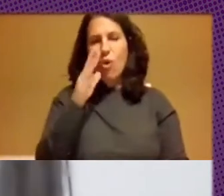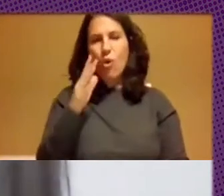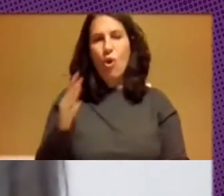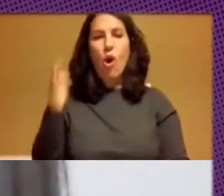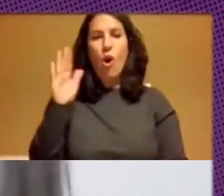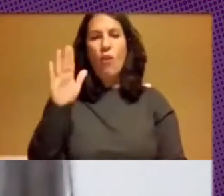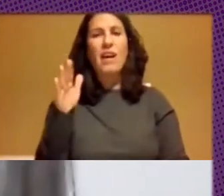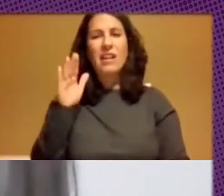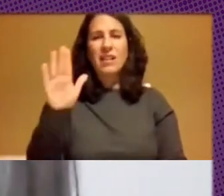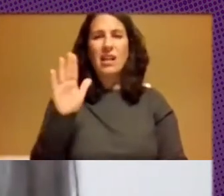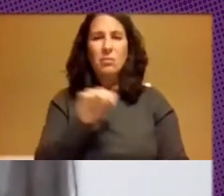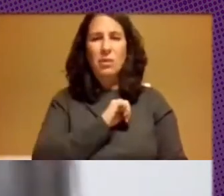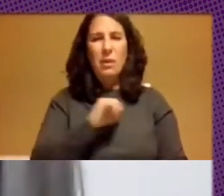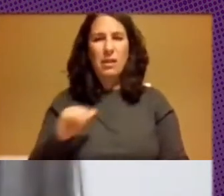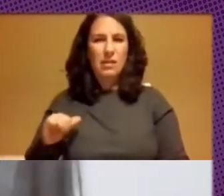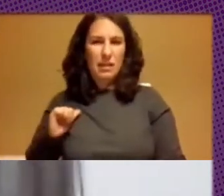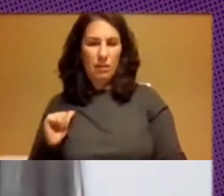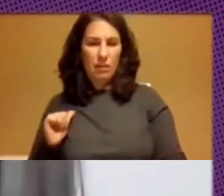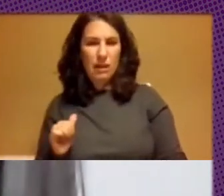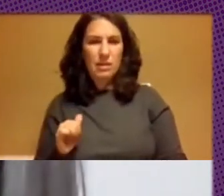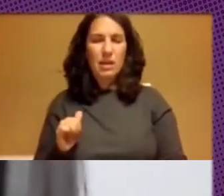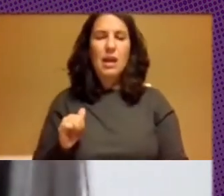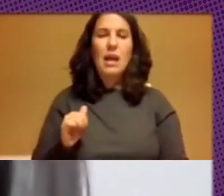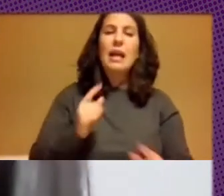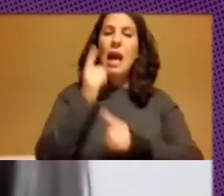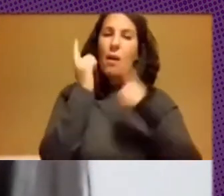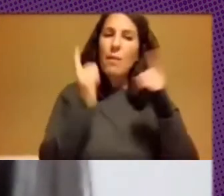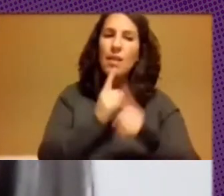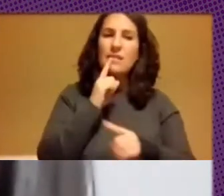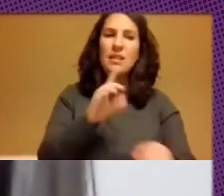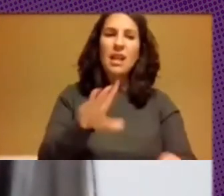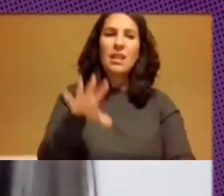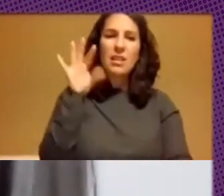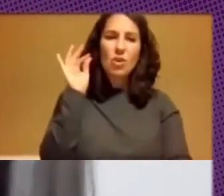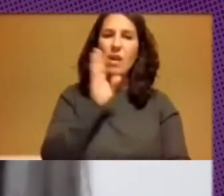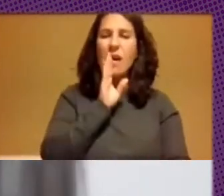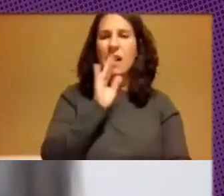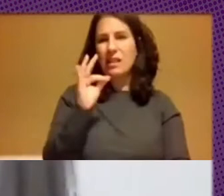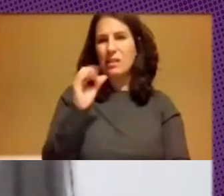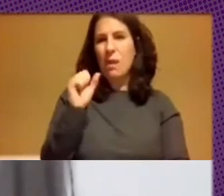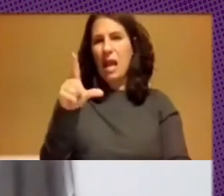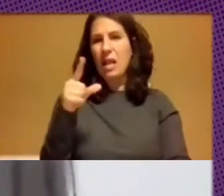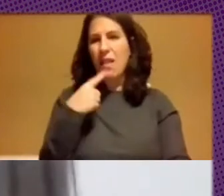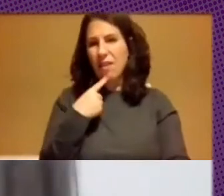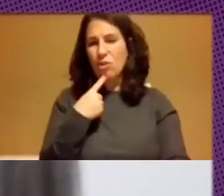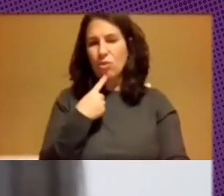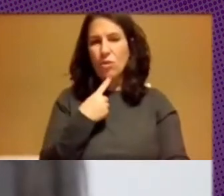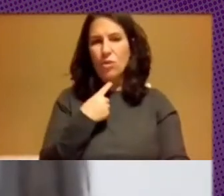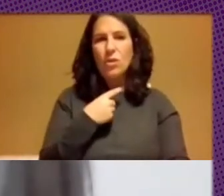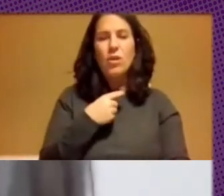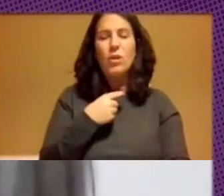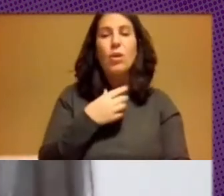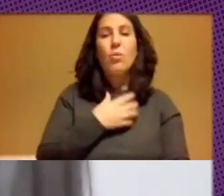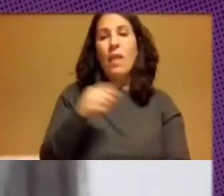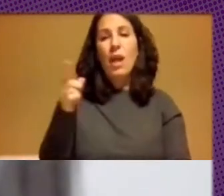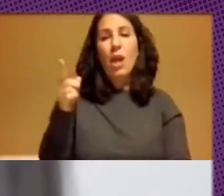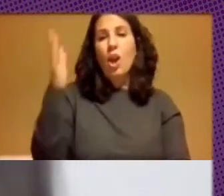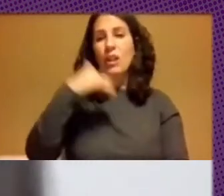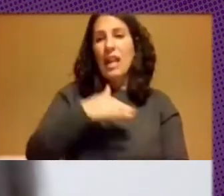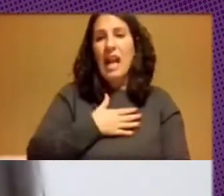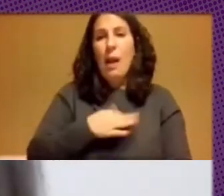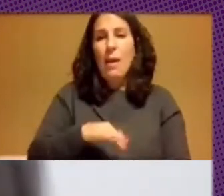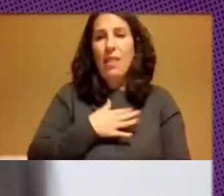privativas que a veces los tomadores de decisión un poco como decía Esmael o no tienen la capacidad para